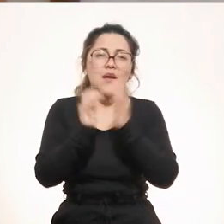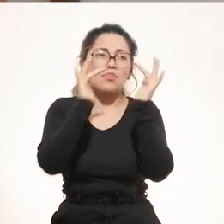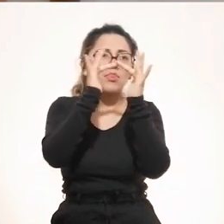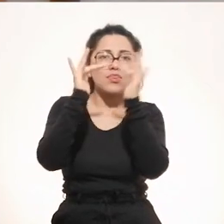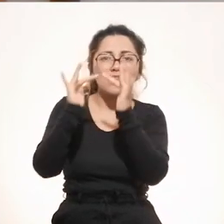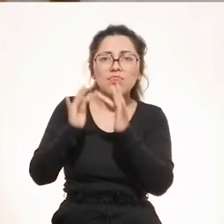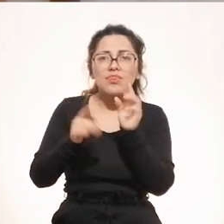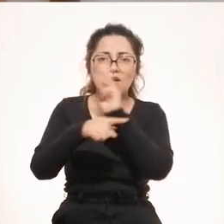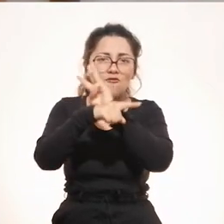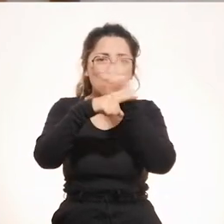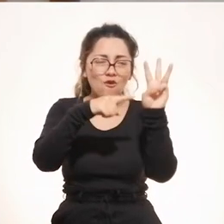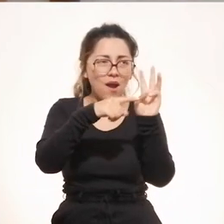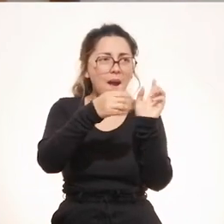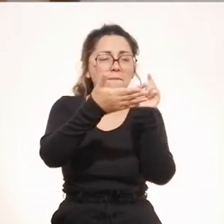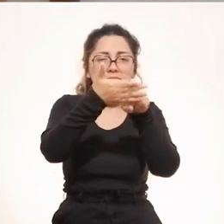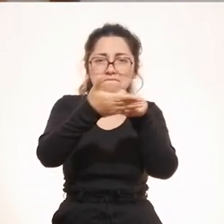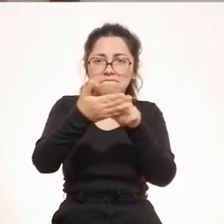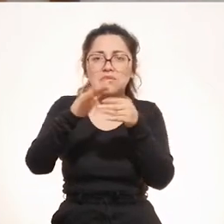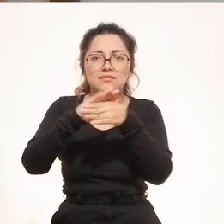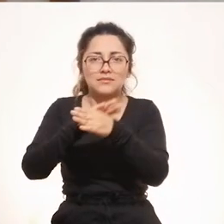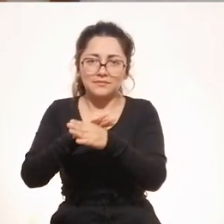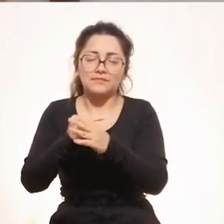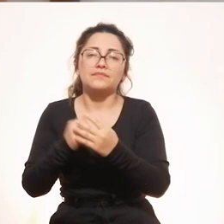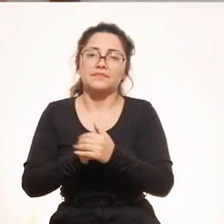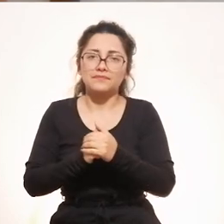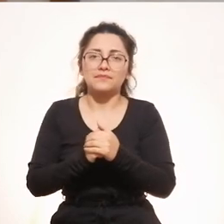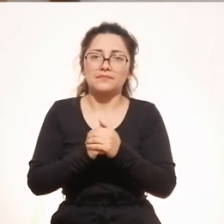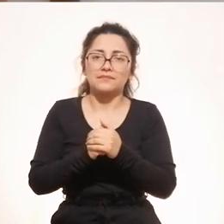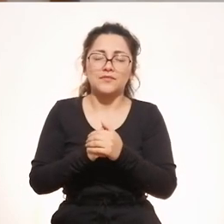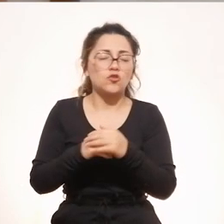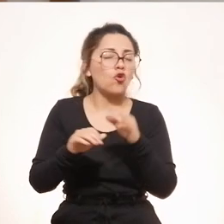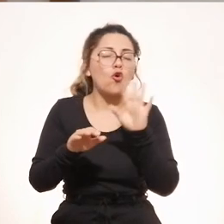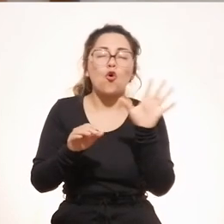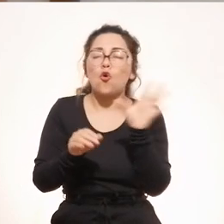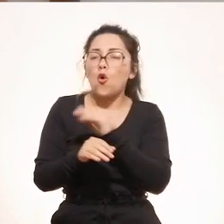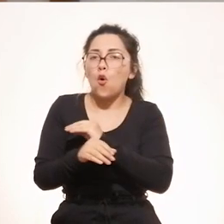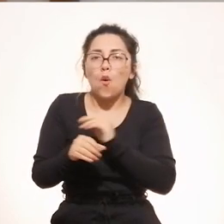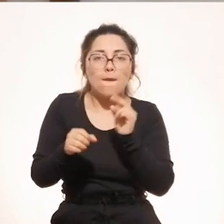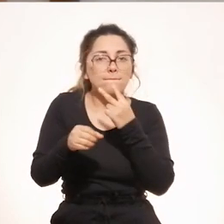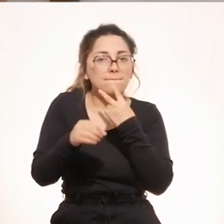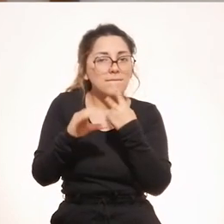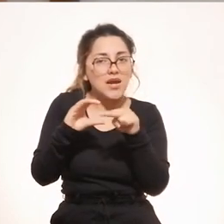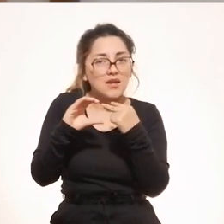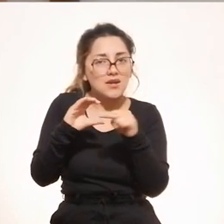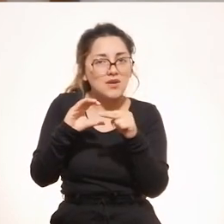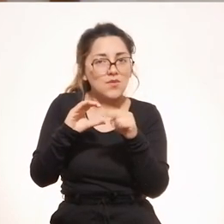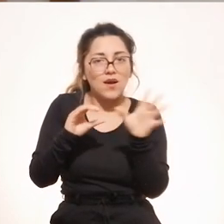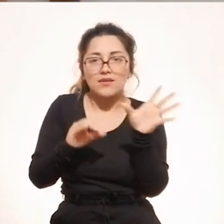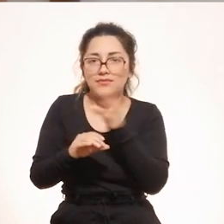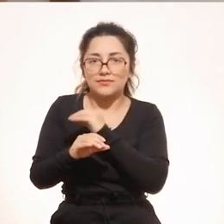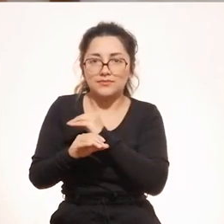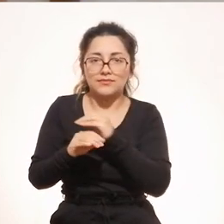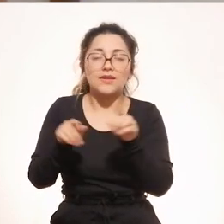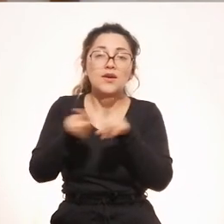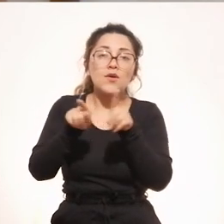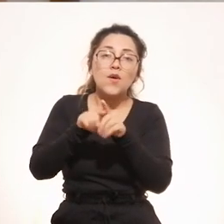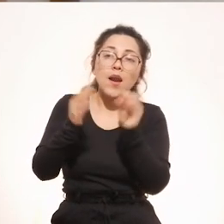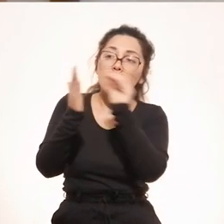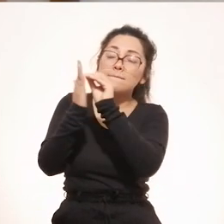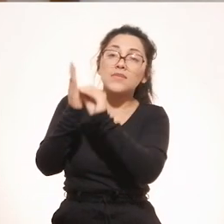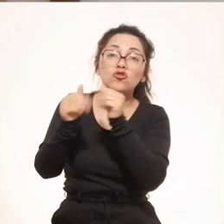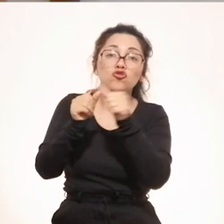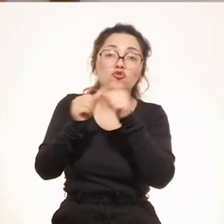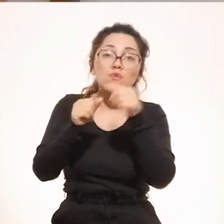de UNSA, a través de sus diferentes redes y plataformas, vamos a dar la indicación del caso, y será